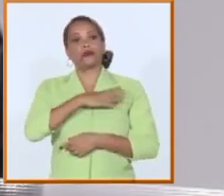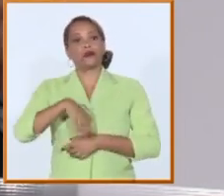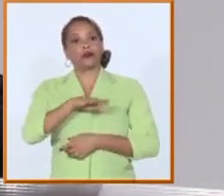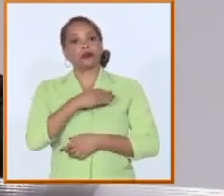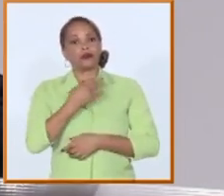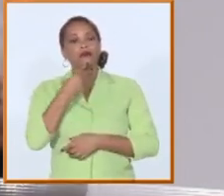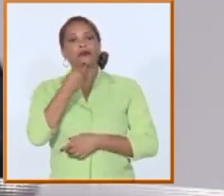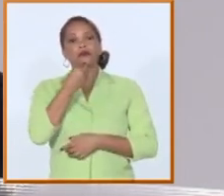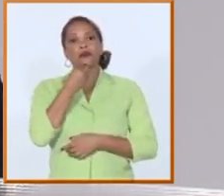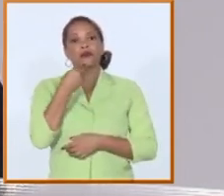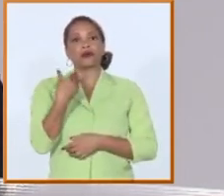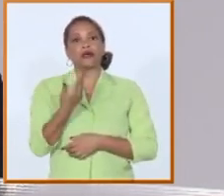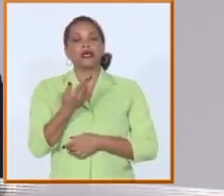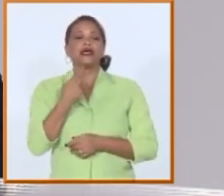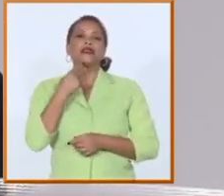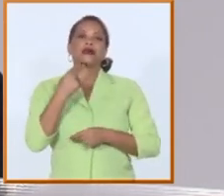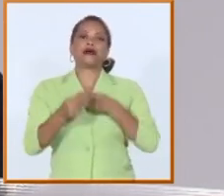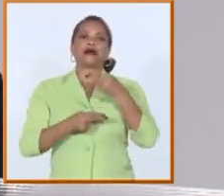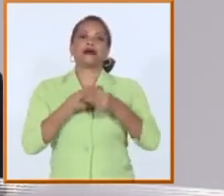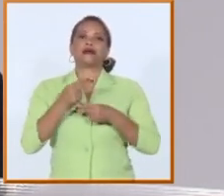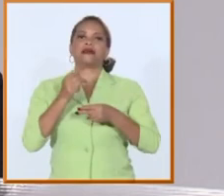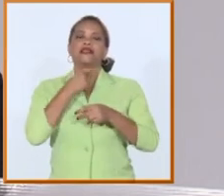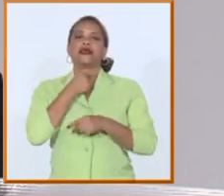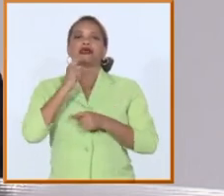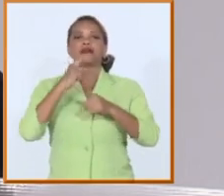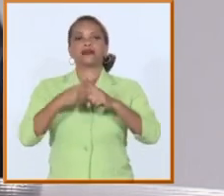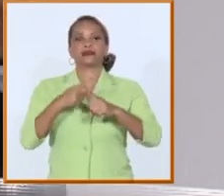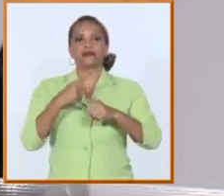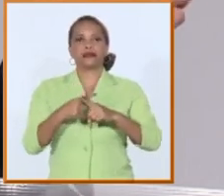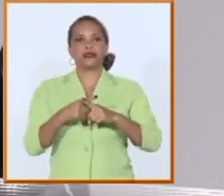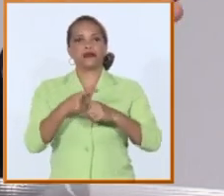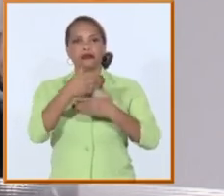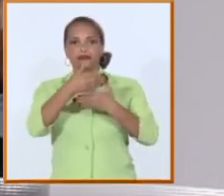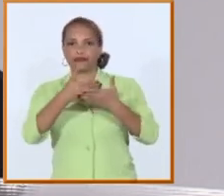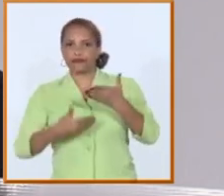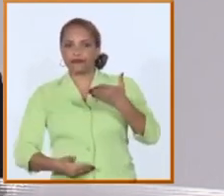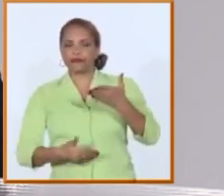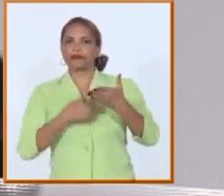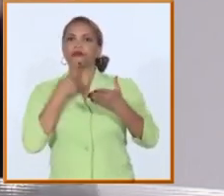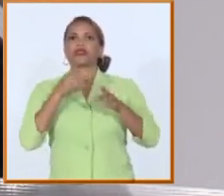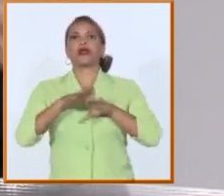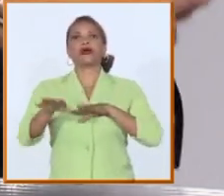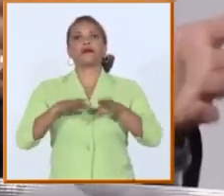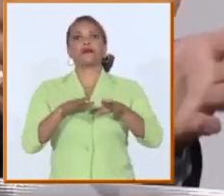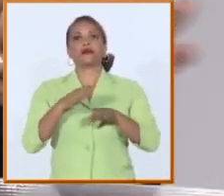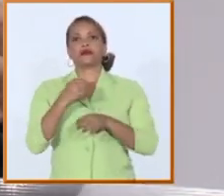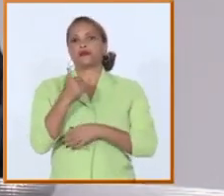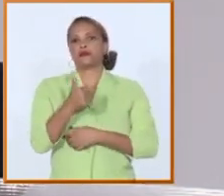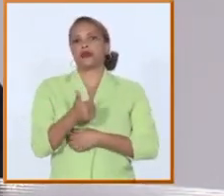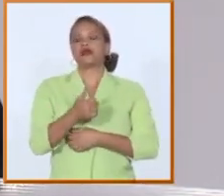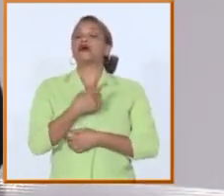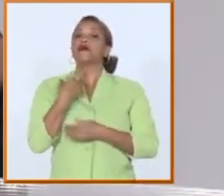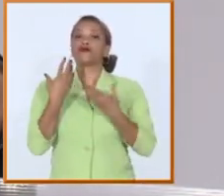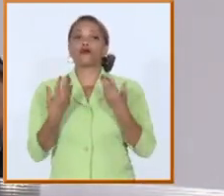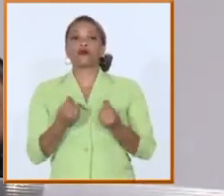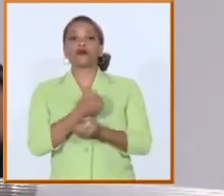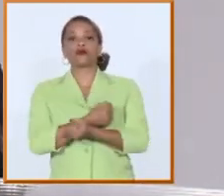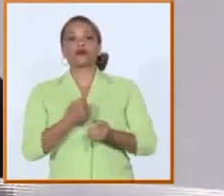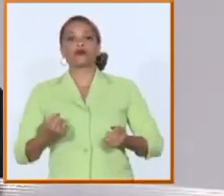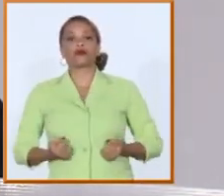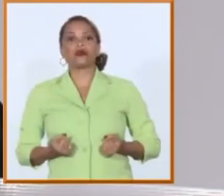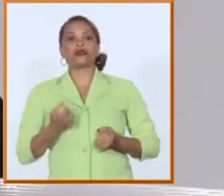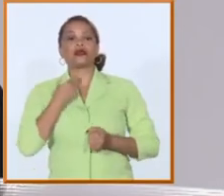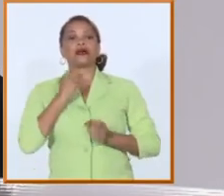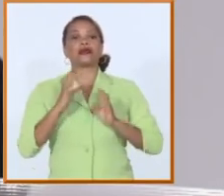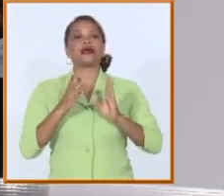estudiantes puedan realizarlo con la preparación adecuada hubo muchos esfuerzos incluso durante el